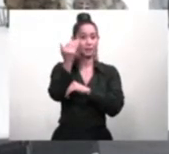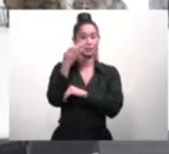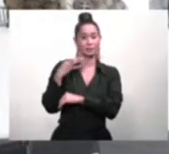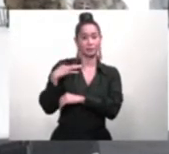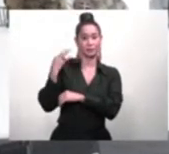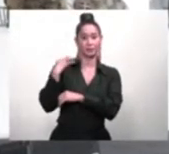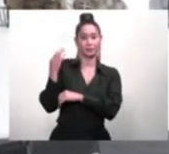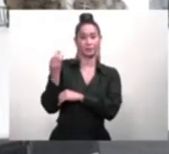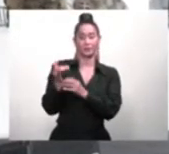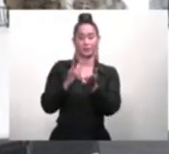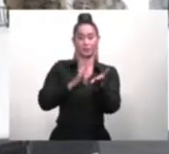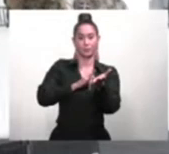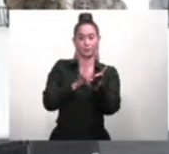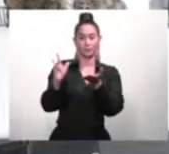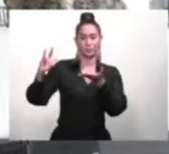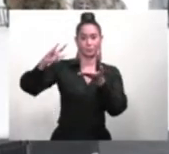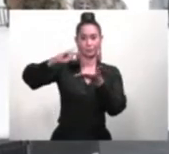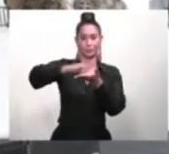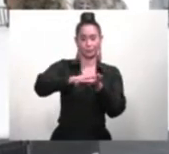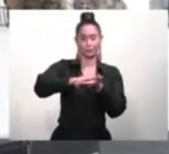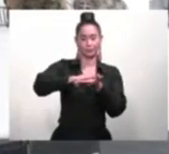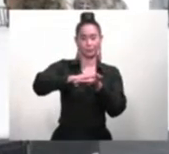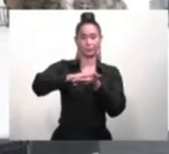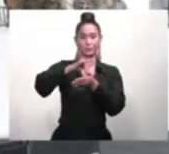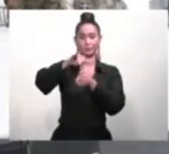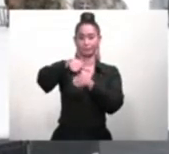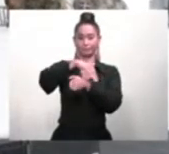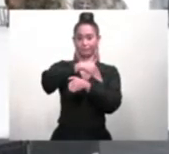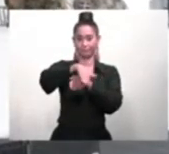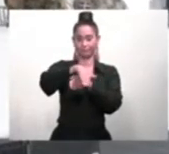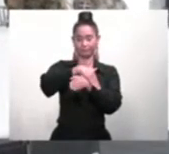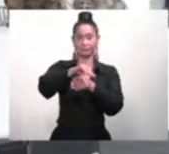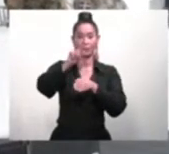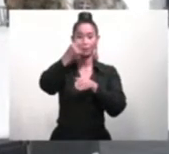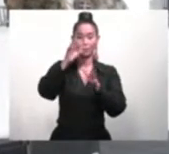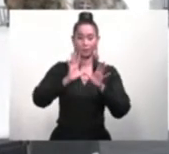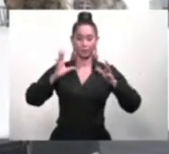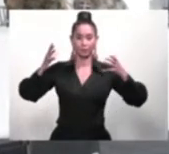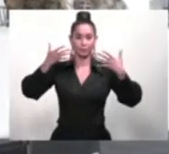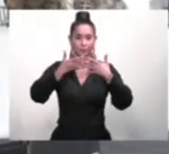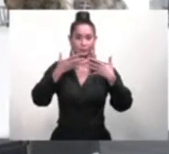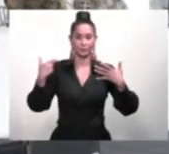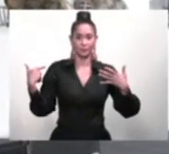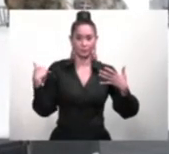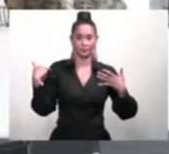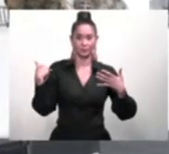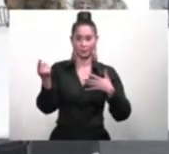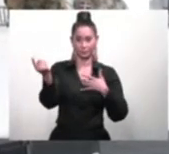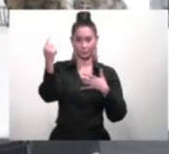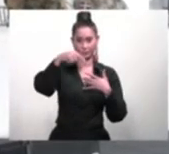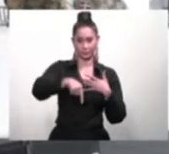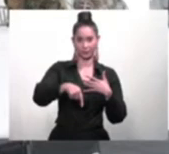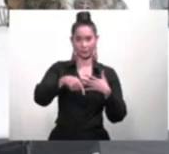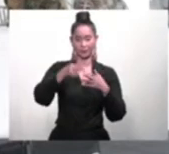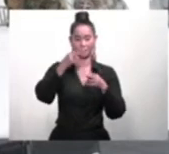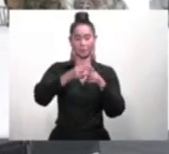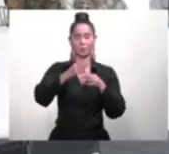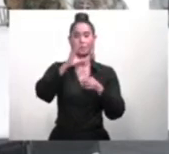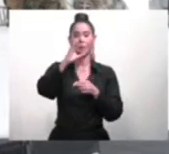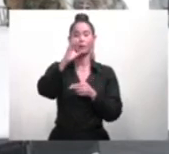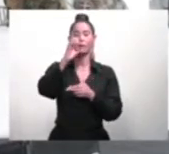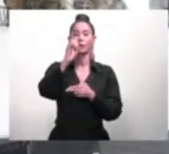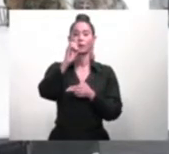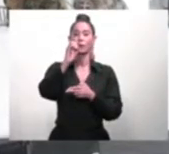Internacional de las Américas con estas primeras dosis de la vacuna Covichel. Esta